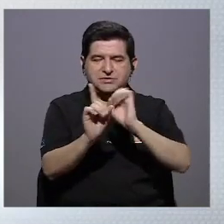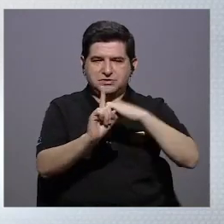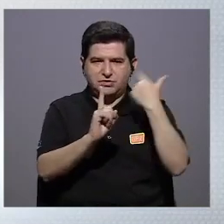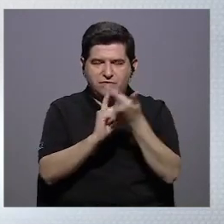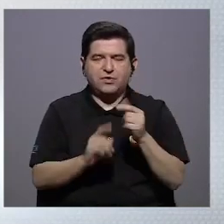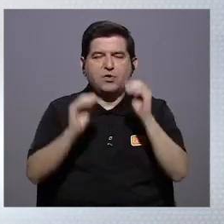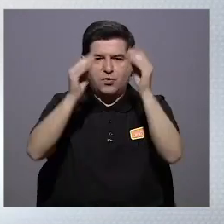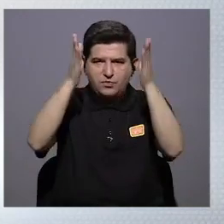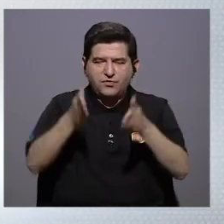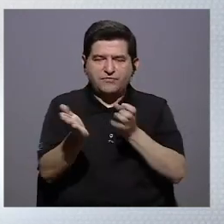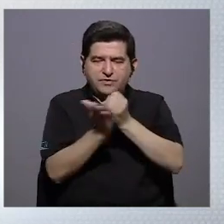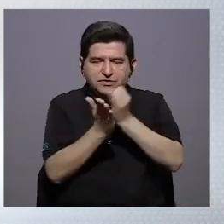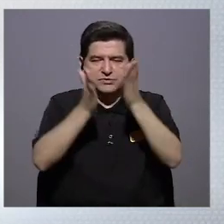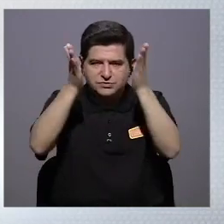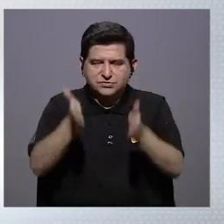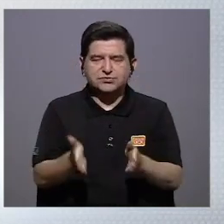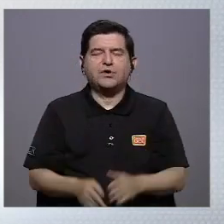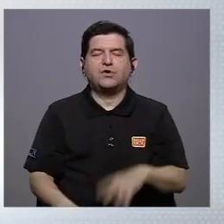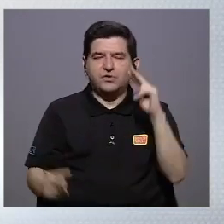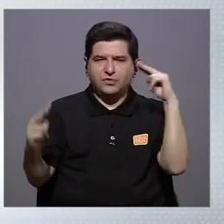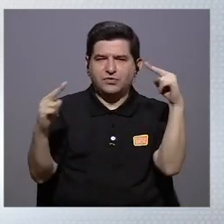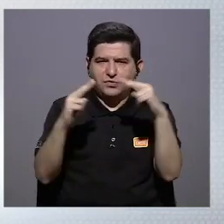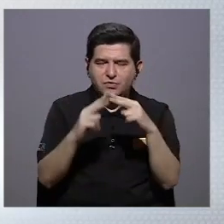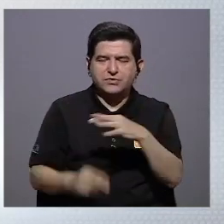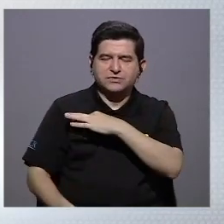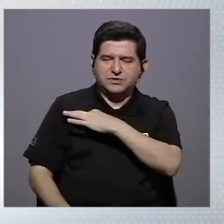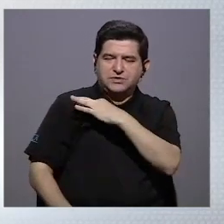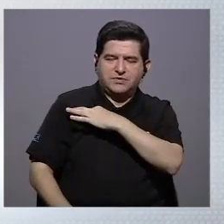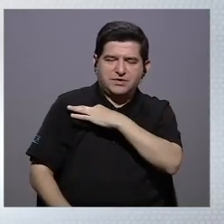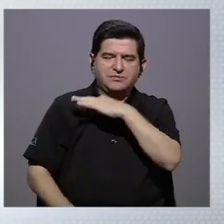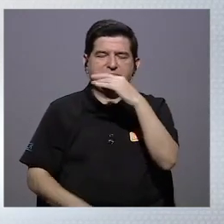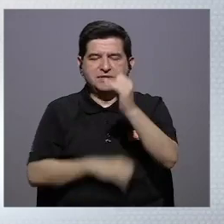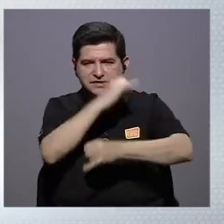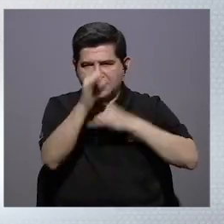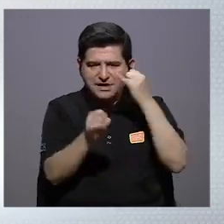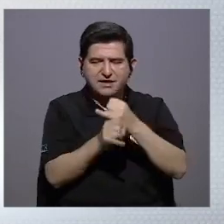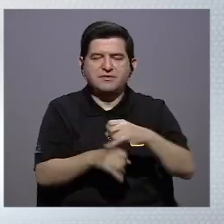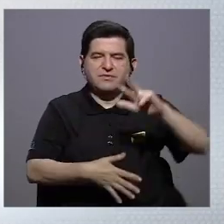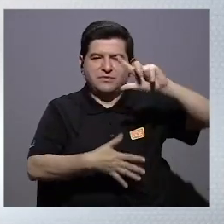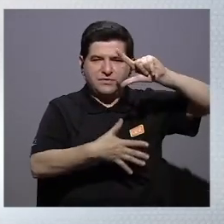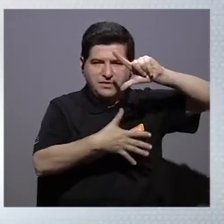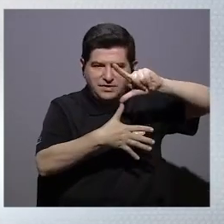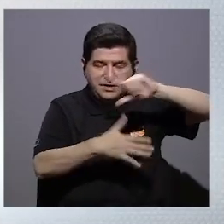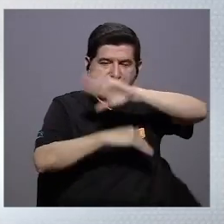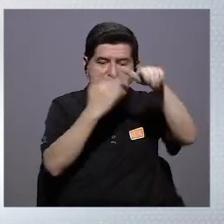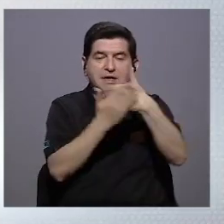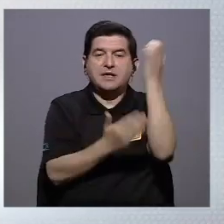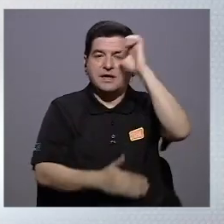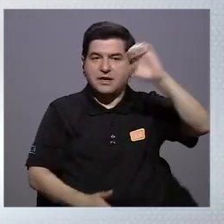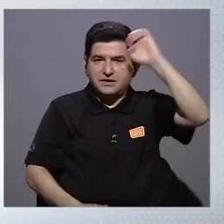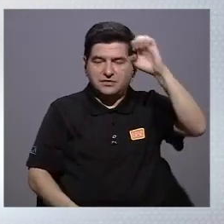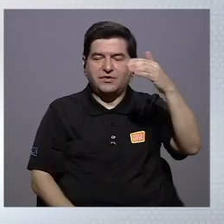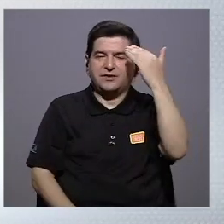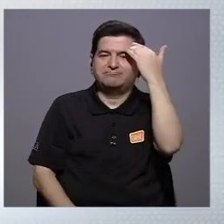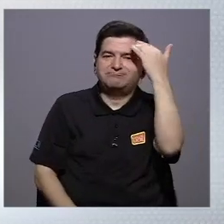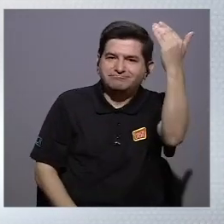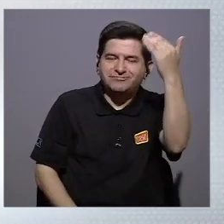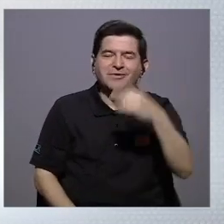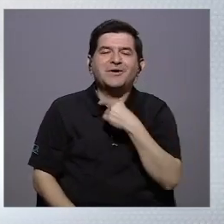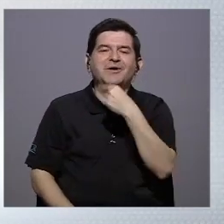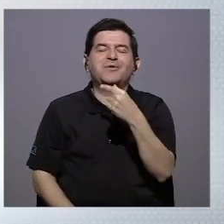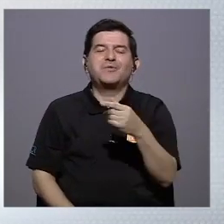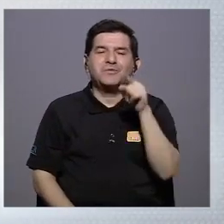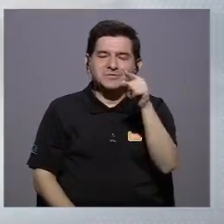catedrático e investigador, reconocido además invitado internacional en América Latina y por supuesto en toda Europa. Hola José,